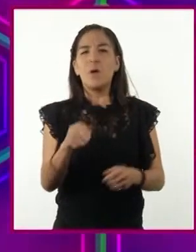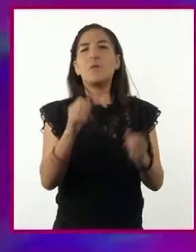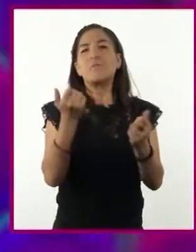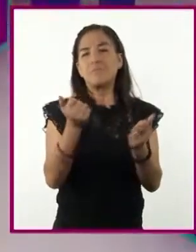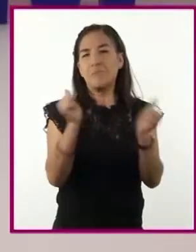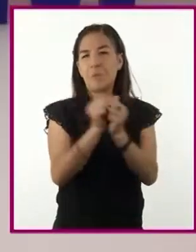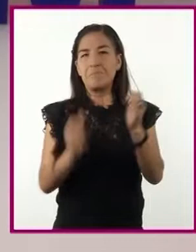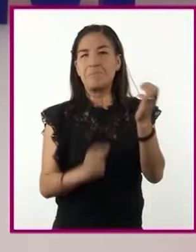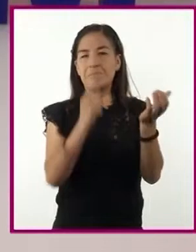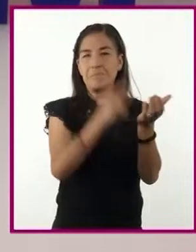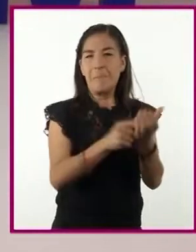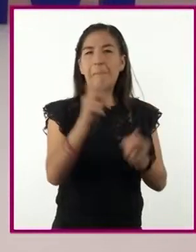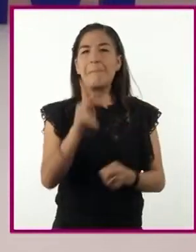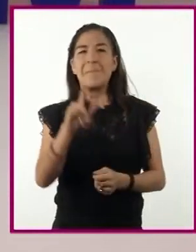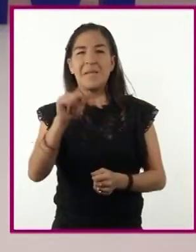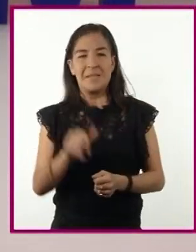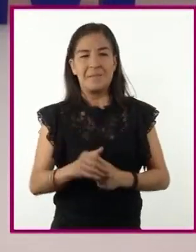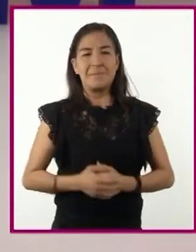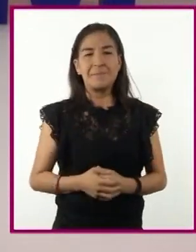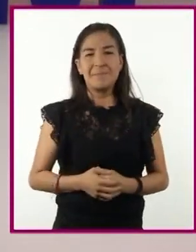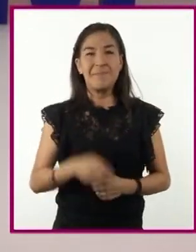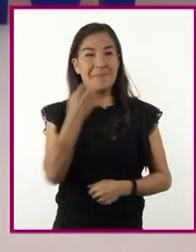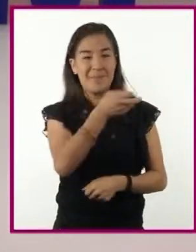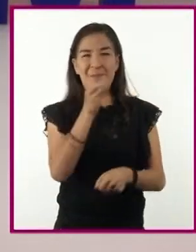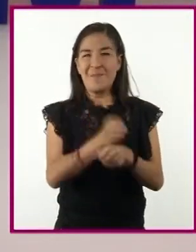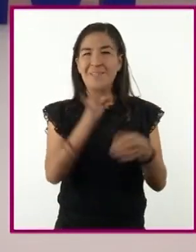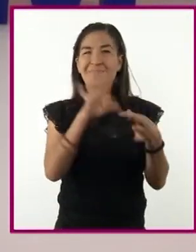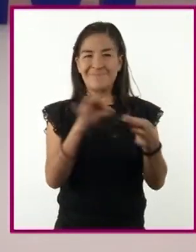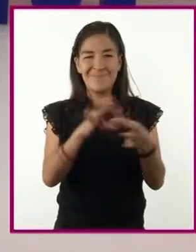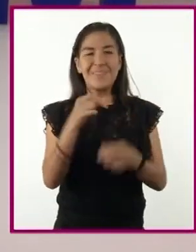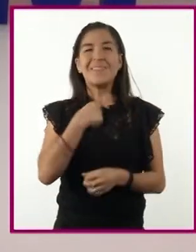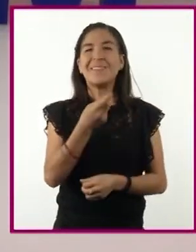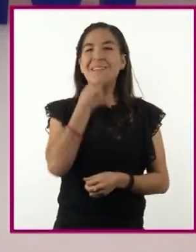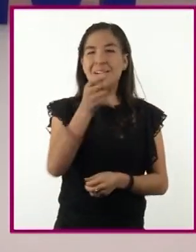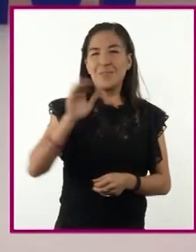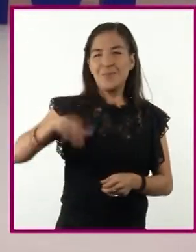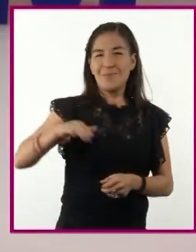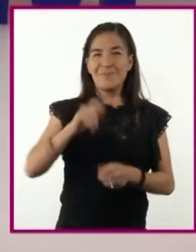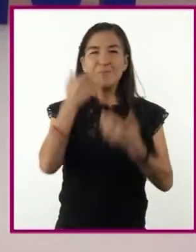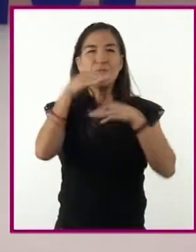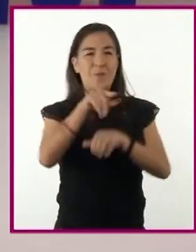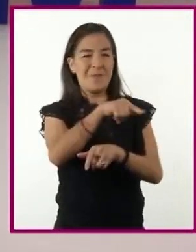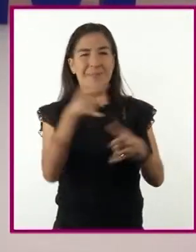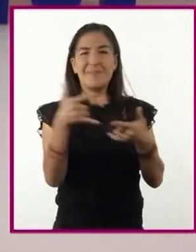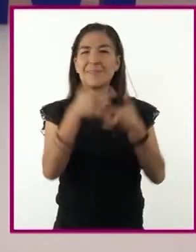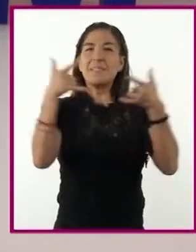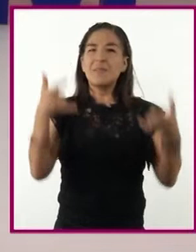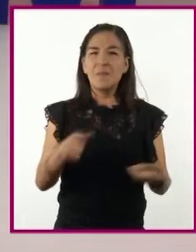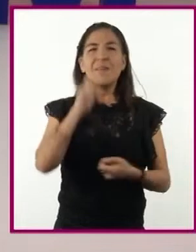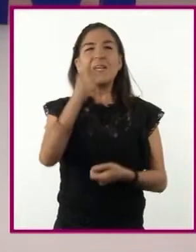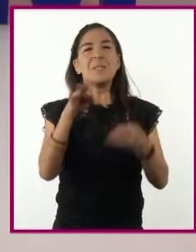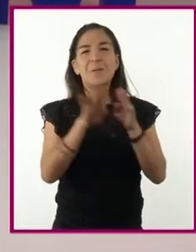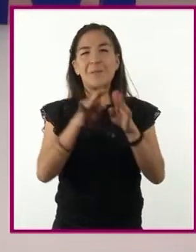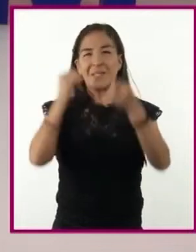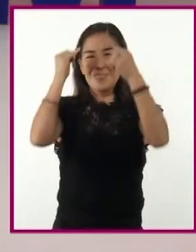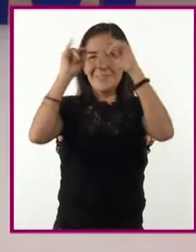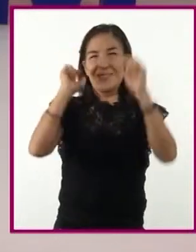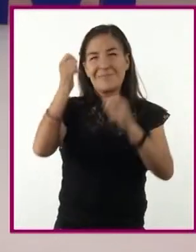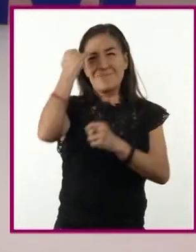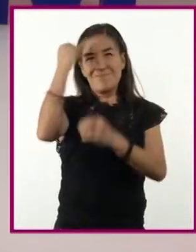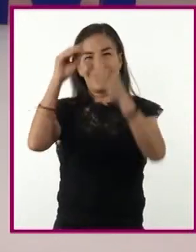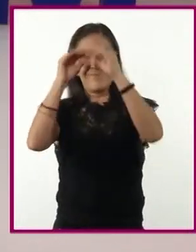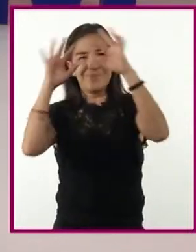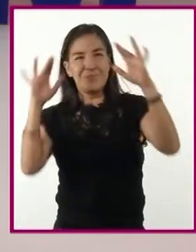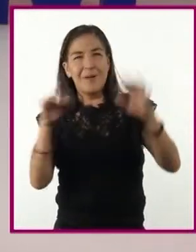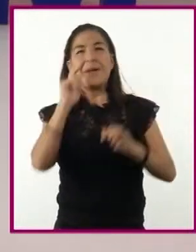baterías. Justo lo que hace unos minutos les comentaba acerca de este tipo de historias que echaban a volar la imaginación.